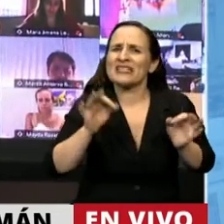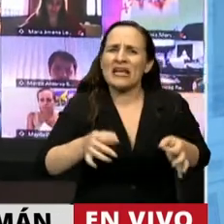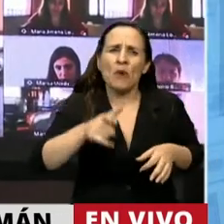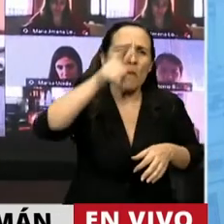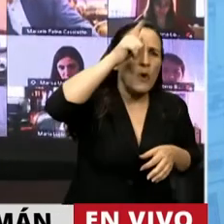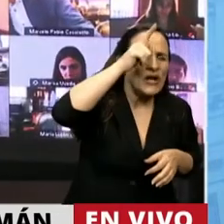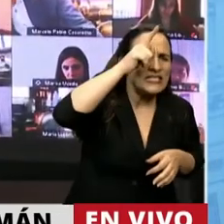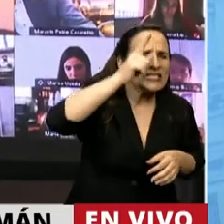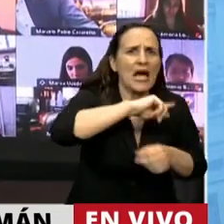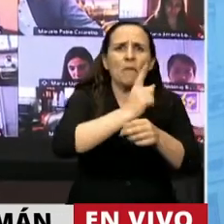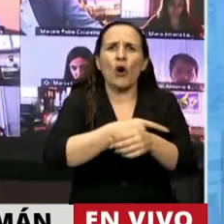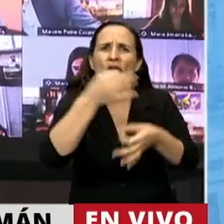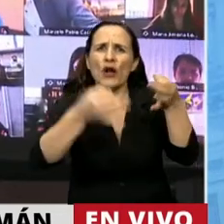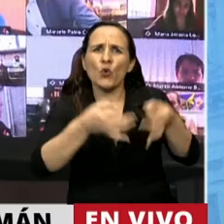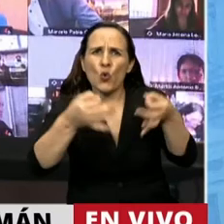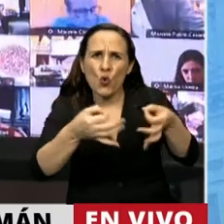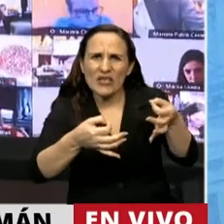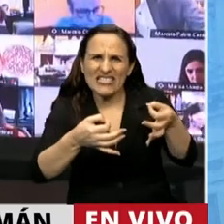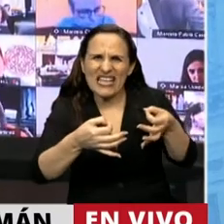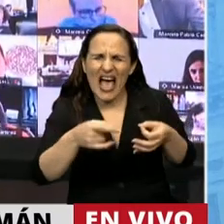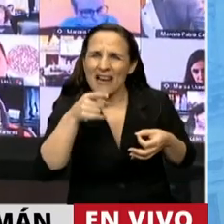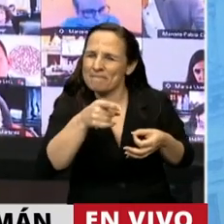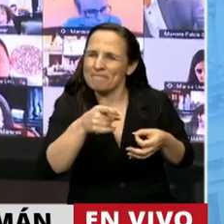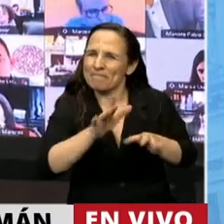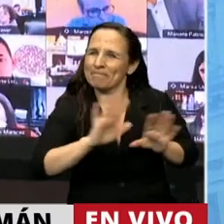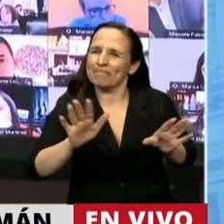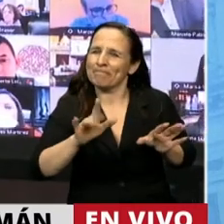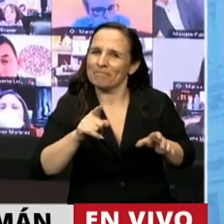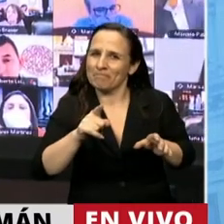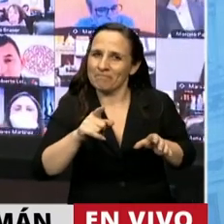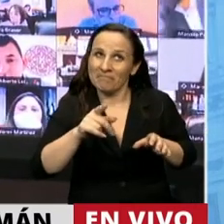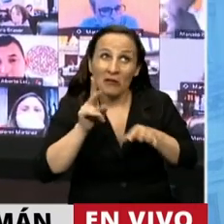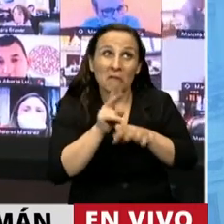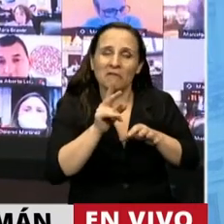judicial pudieron hacer lo que deberían hacer, que es cuidarnos.